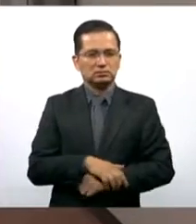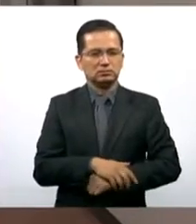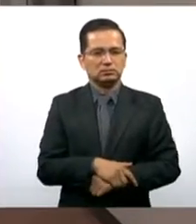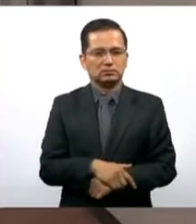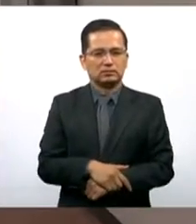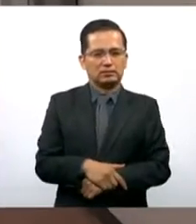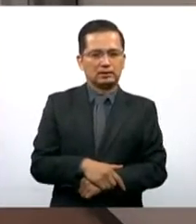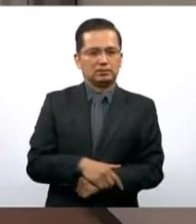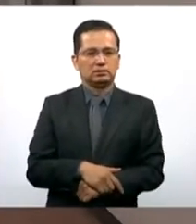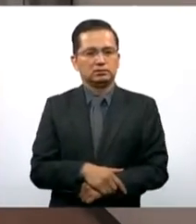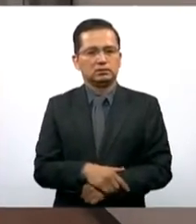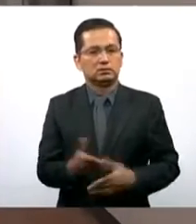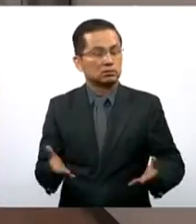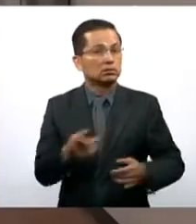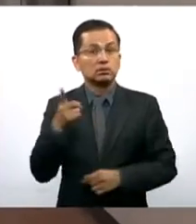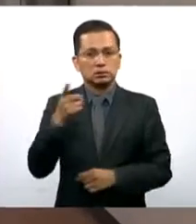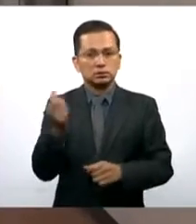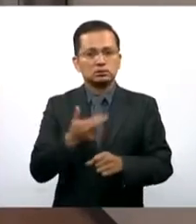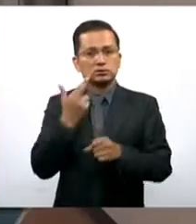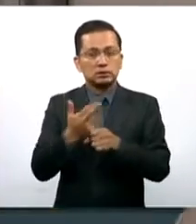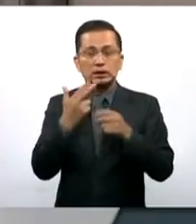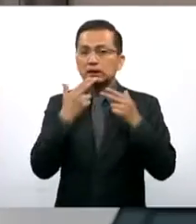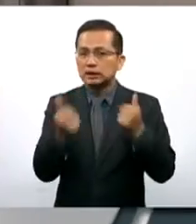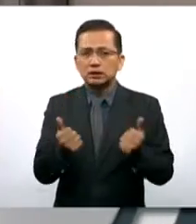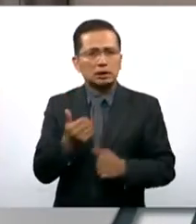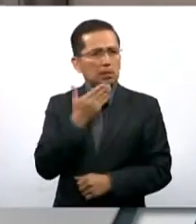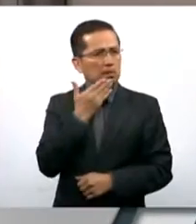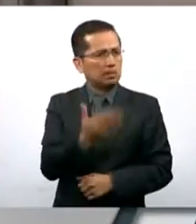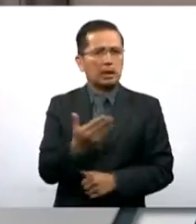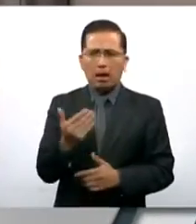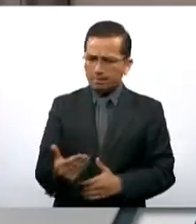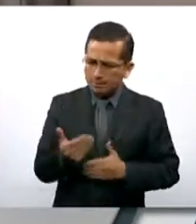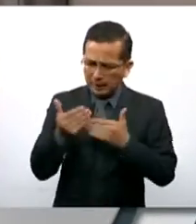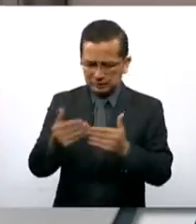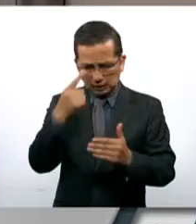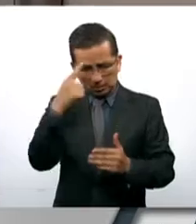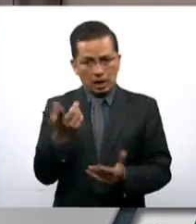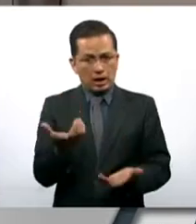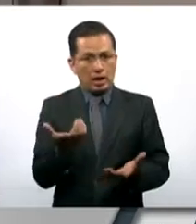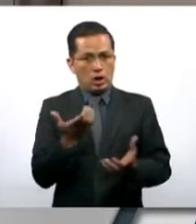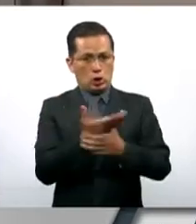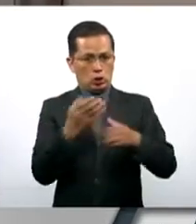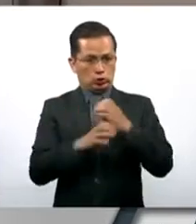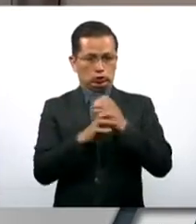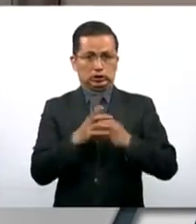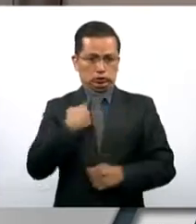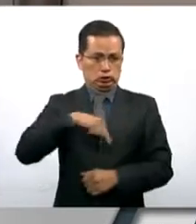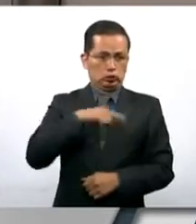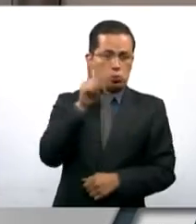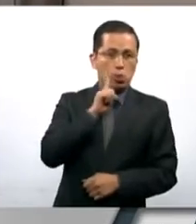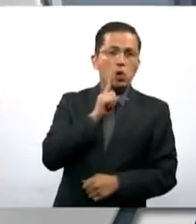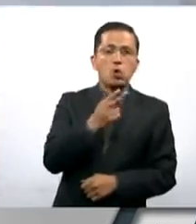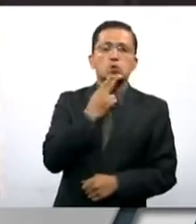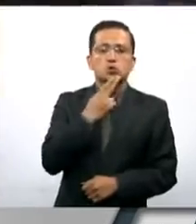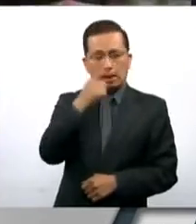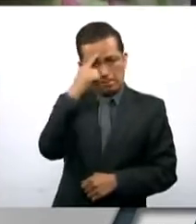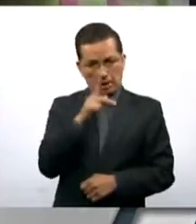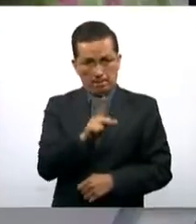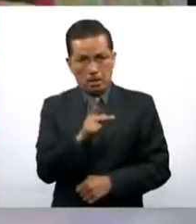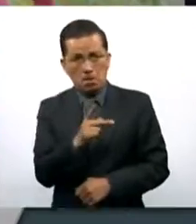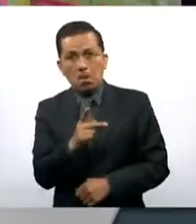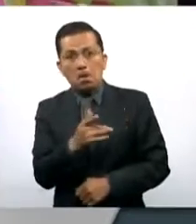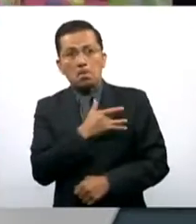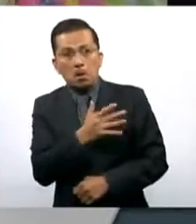Pues la Secretaría de Hacienda se adelantó para poner en tasa cero los productos higiénicos íntimos para las mujeres. Y eso pues hay que aplaudir